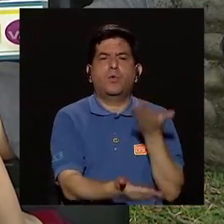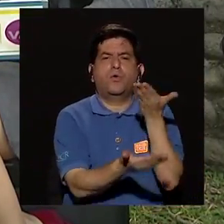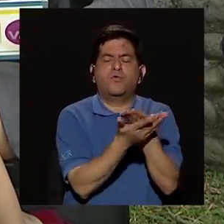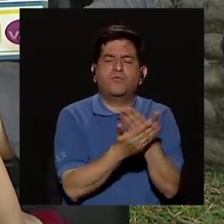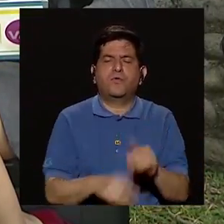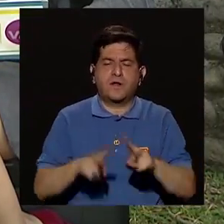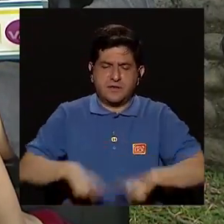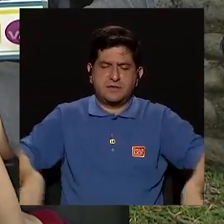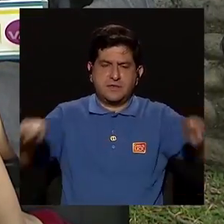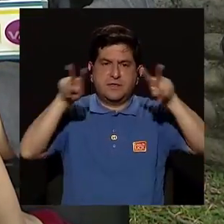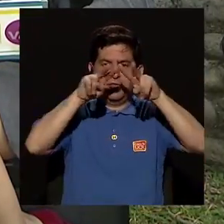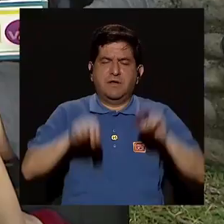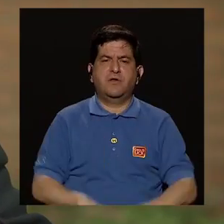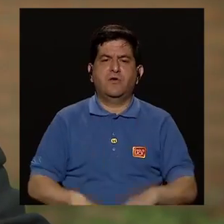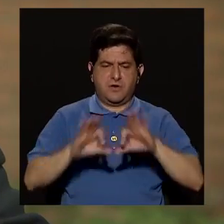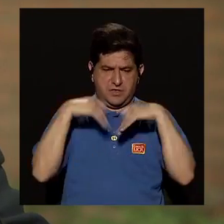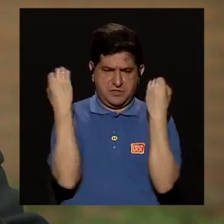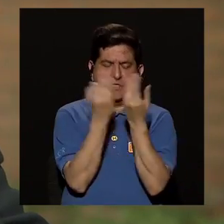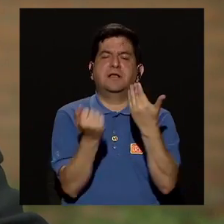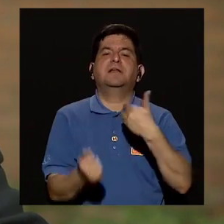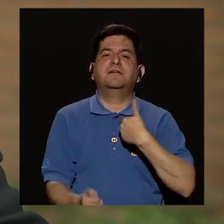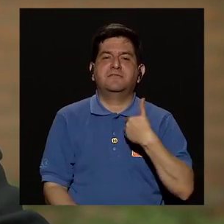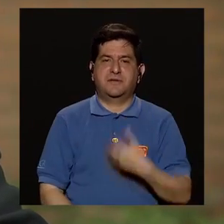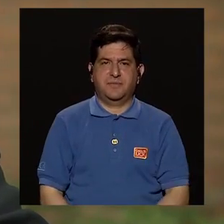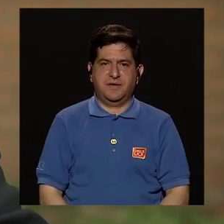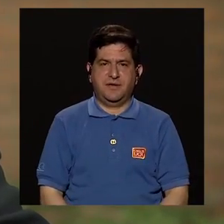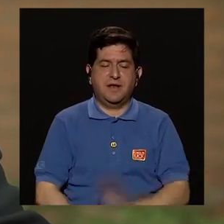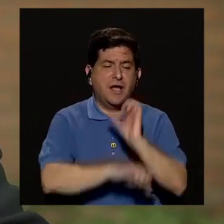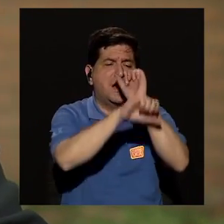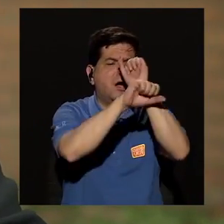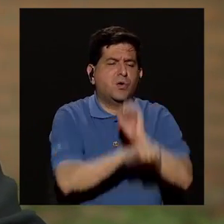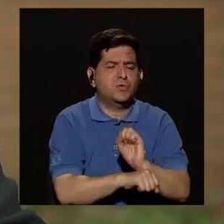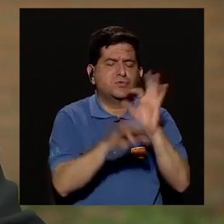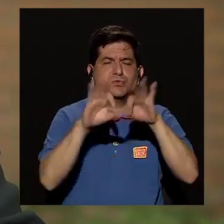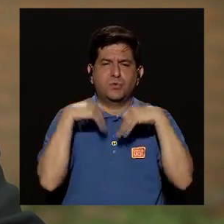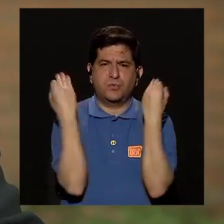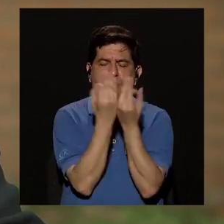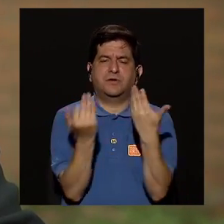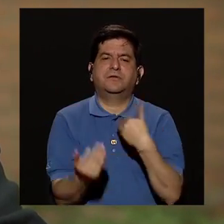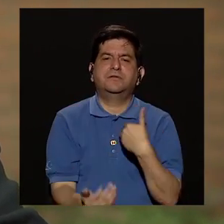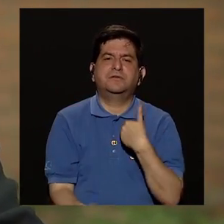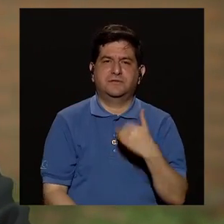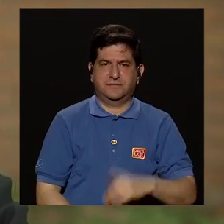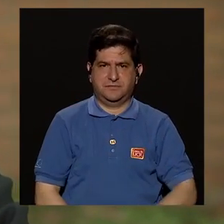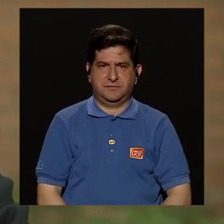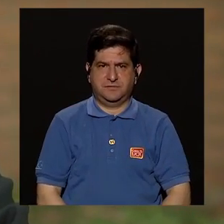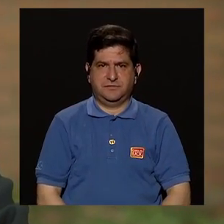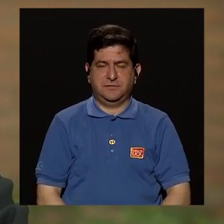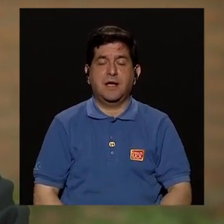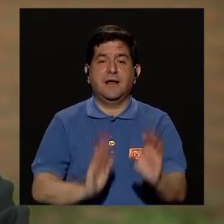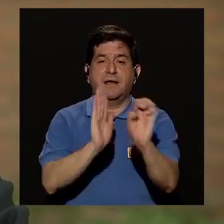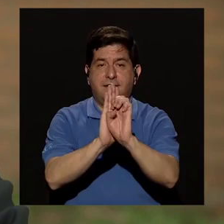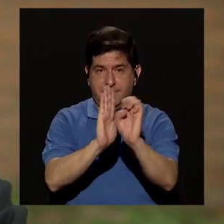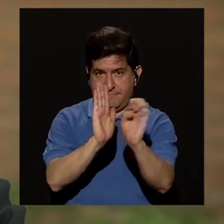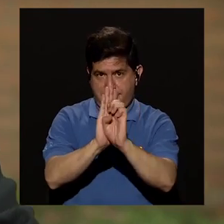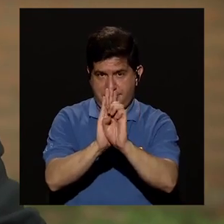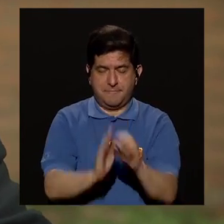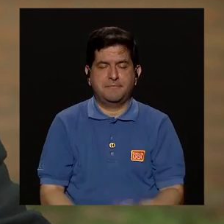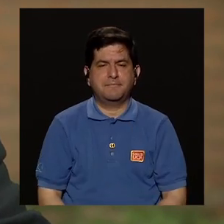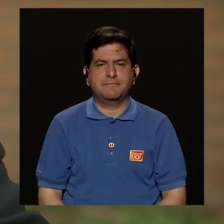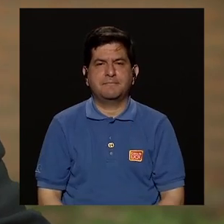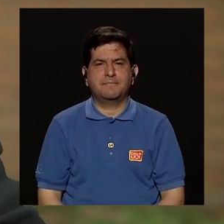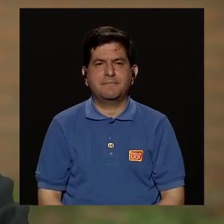oferta de valores que la familia tiene. ¿Verdad? Entonces, de costumbres que esta familia tiene. Por ejemplo,